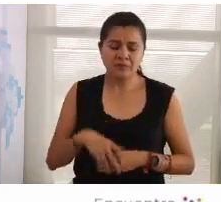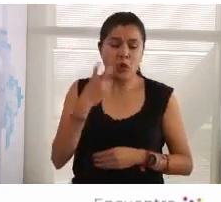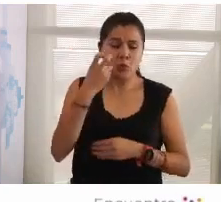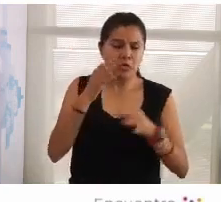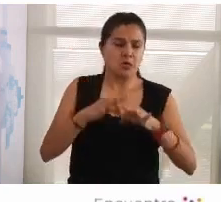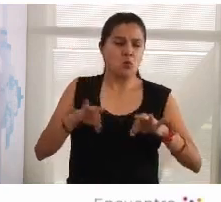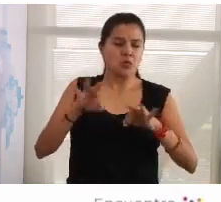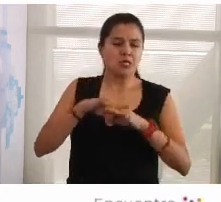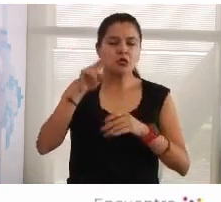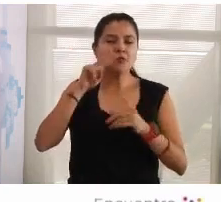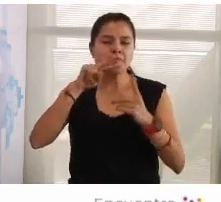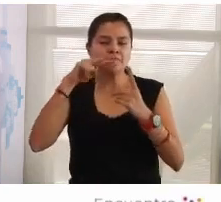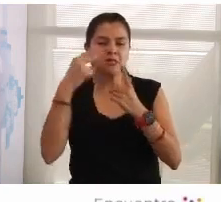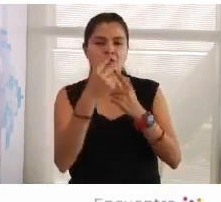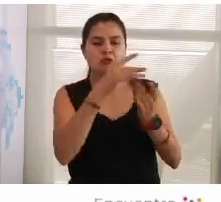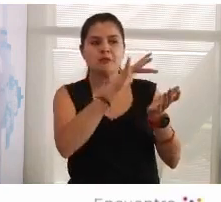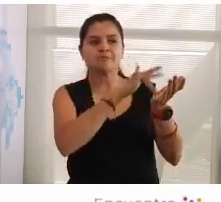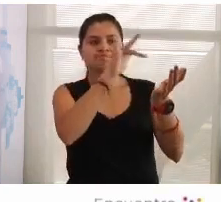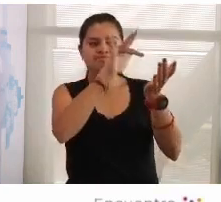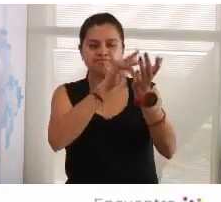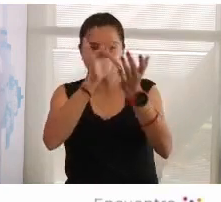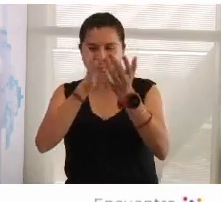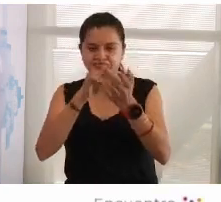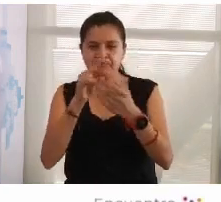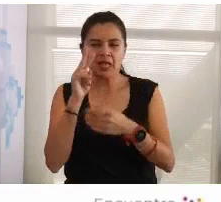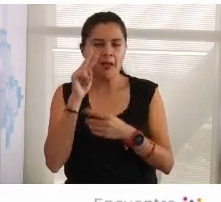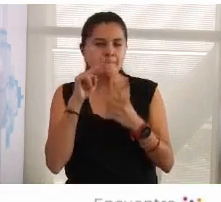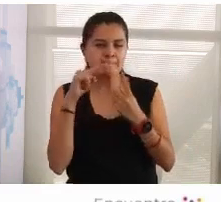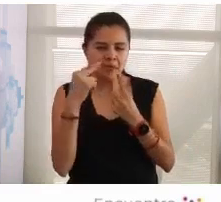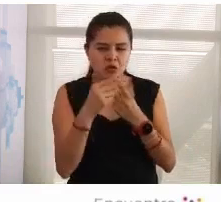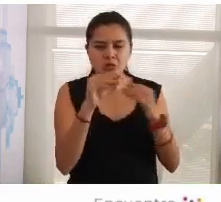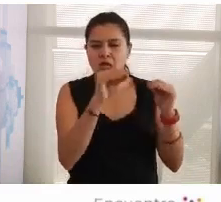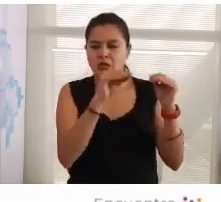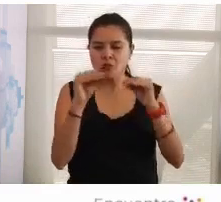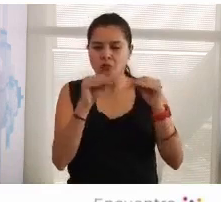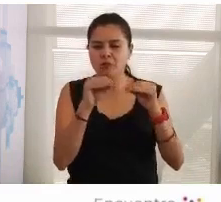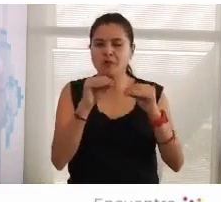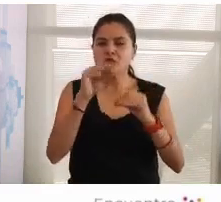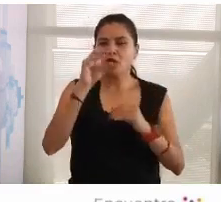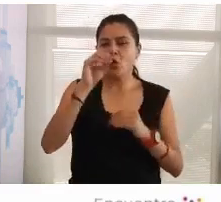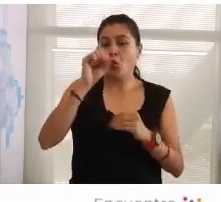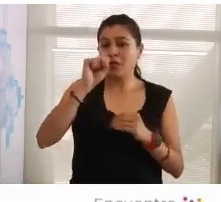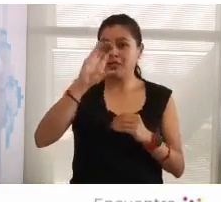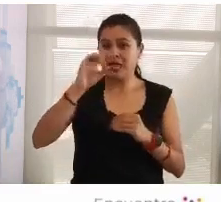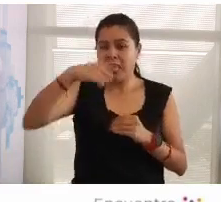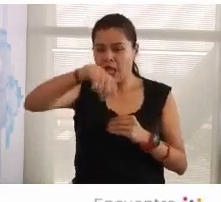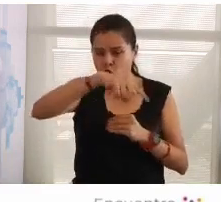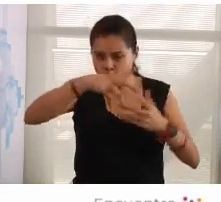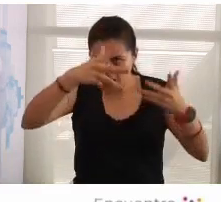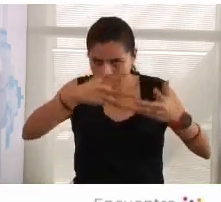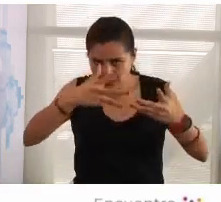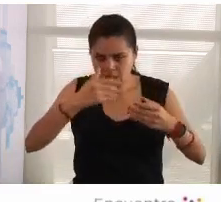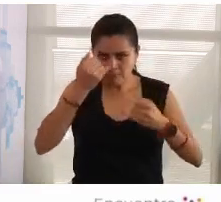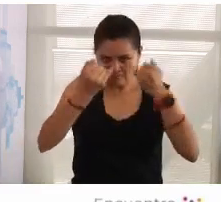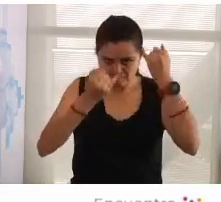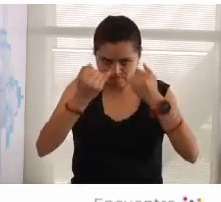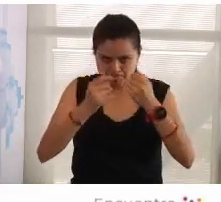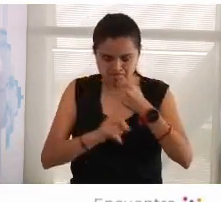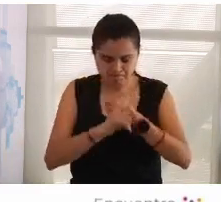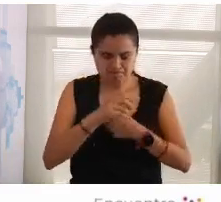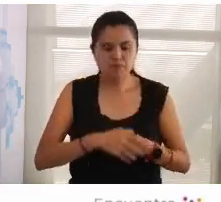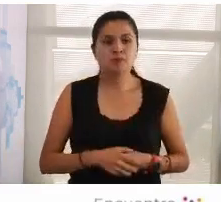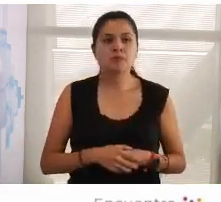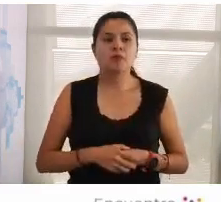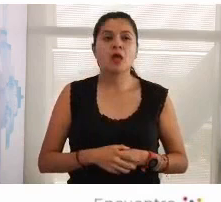visiones de, a veces, de los movimientos de la sociedad civil, ¿no? Y es que queremos